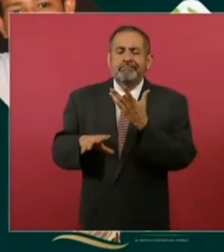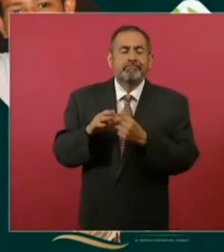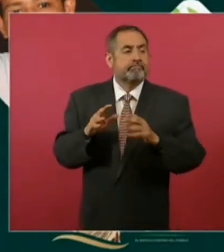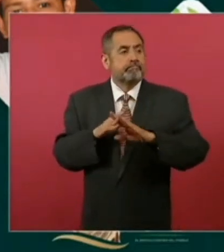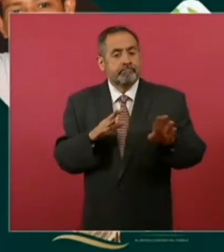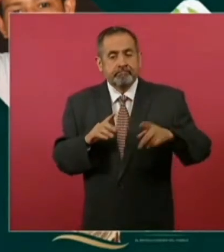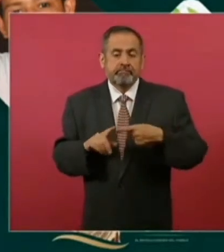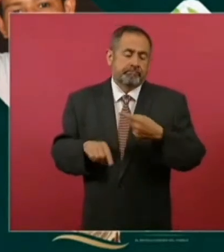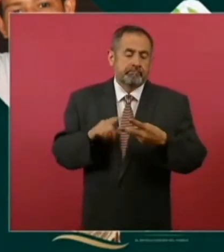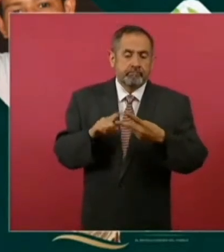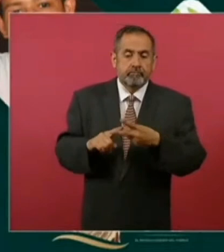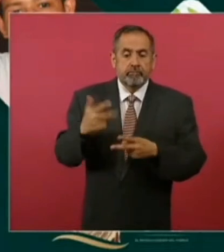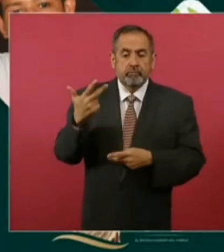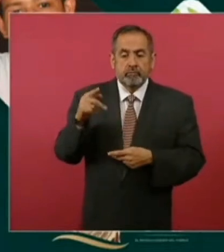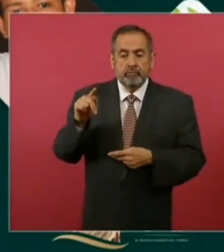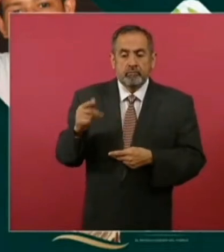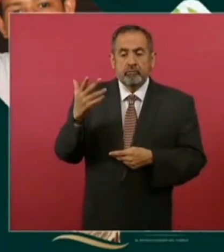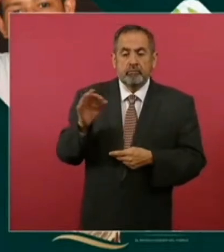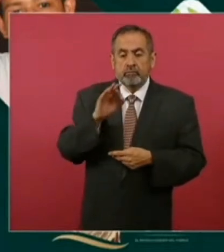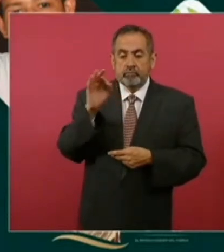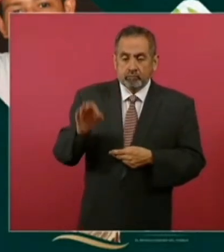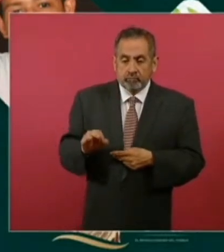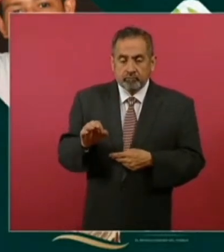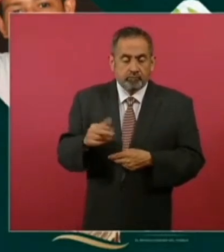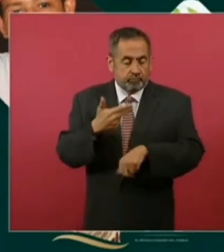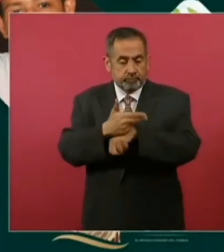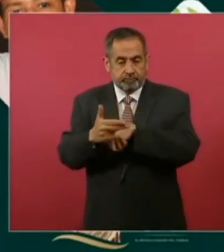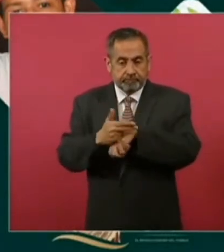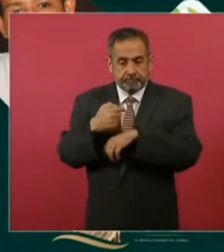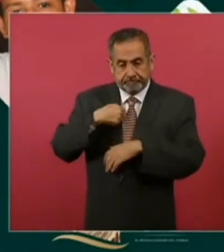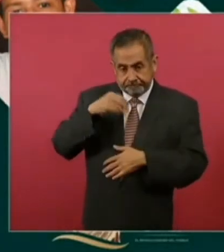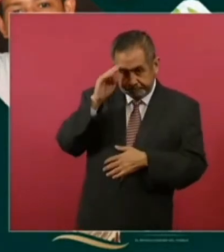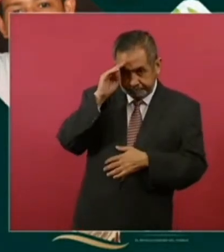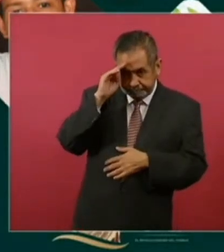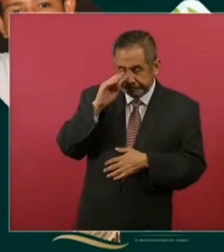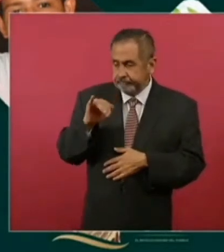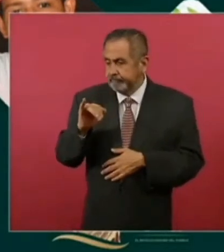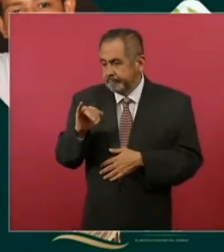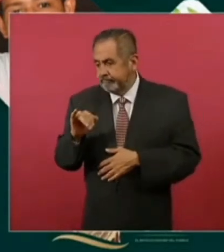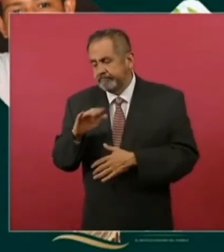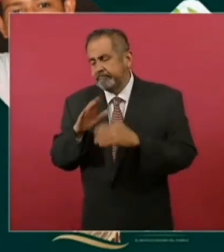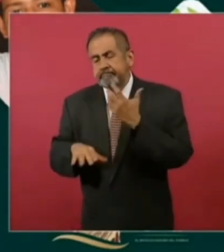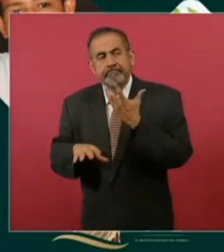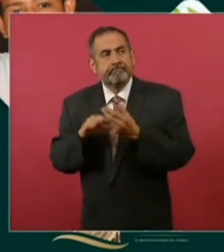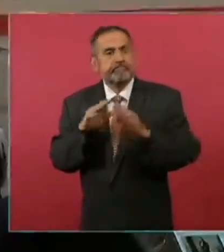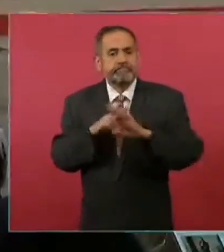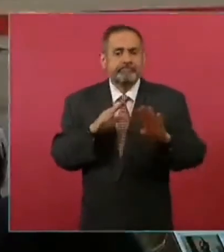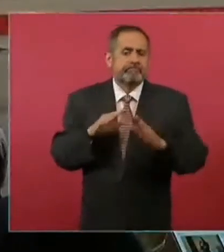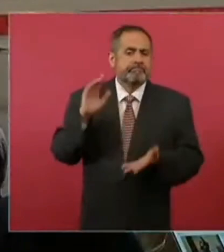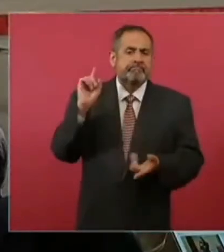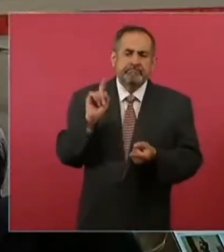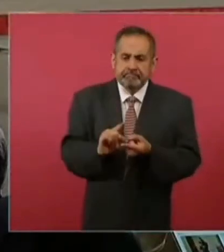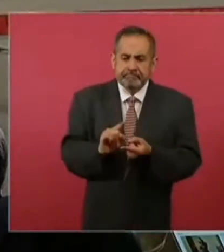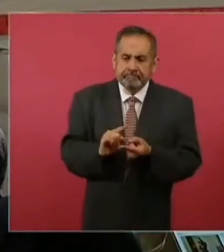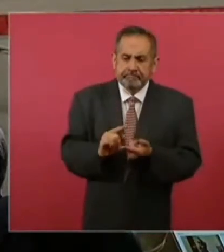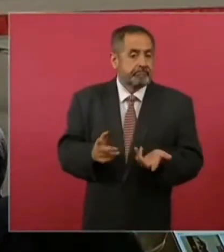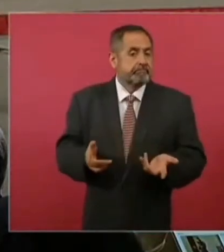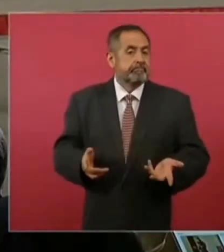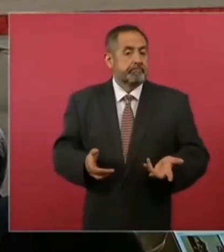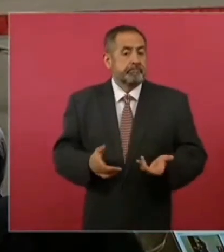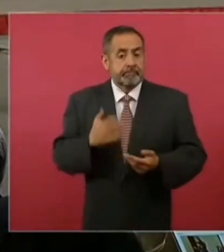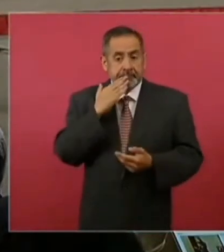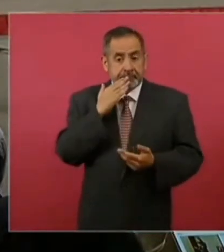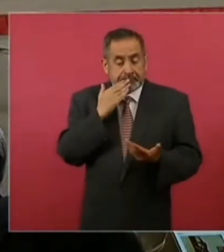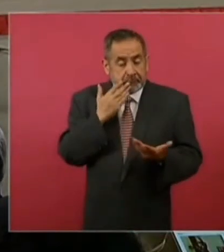y el 8.5% en Honduras consideraría emigrar después de haber formado parte del programa. Ese es un